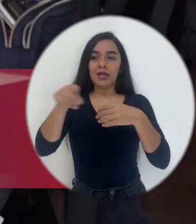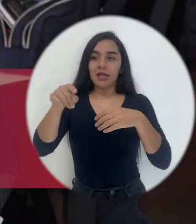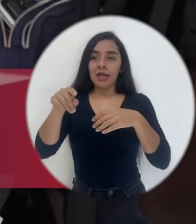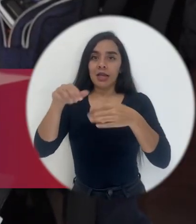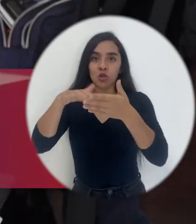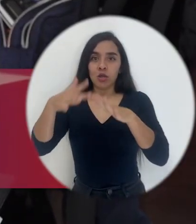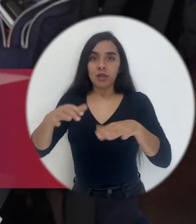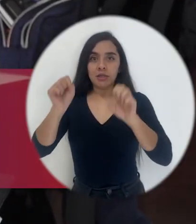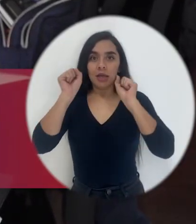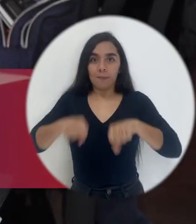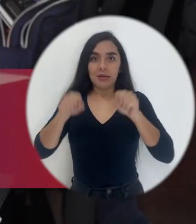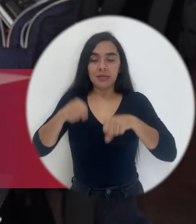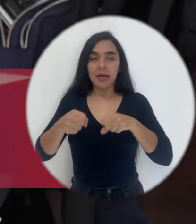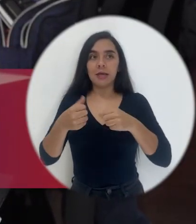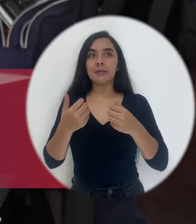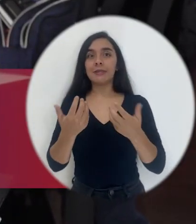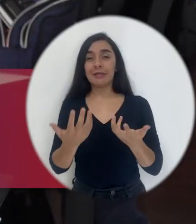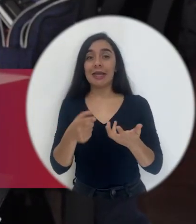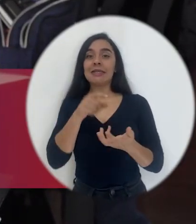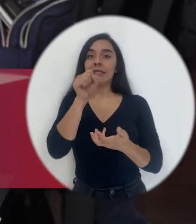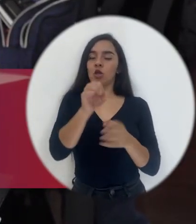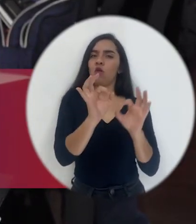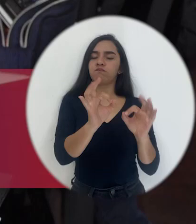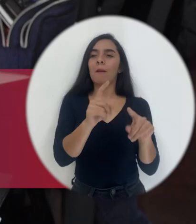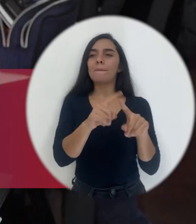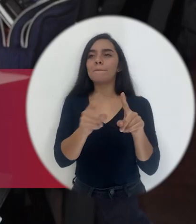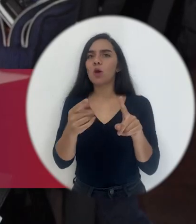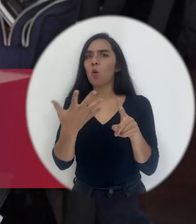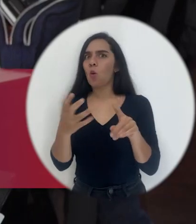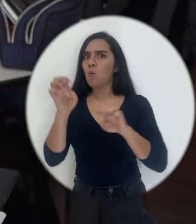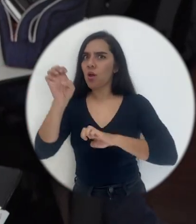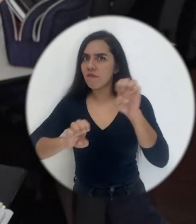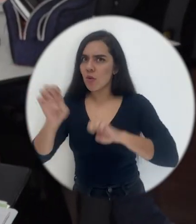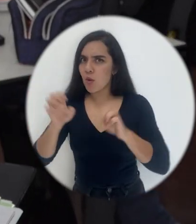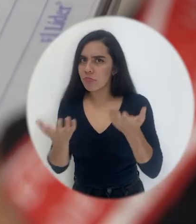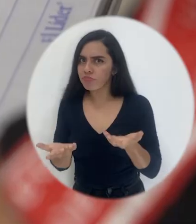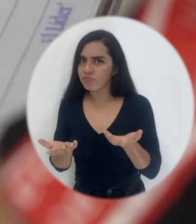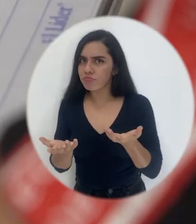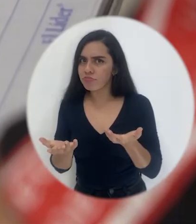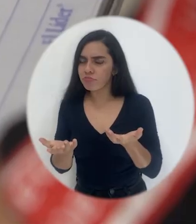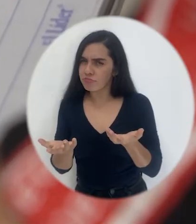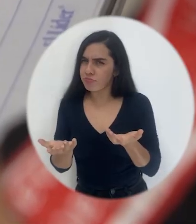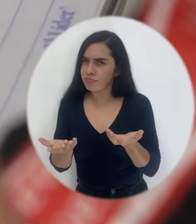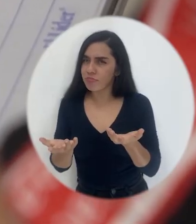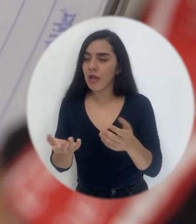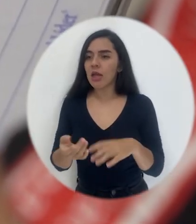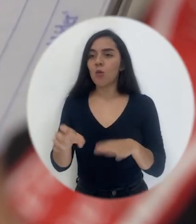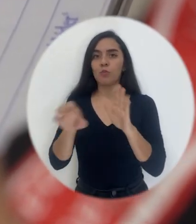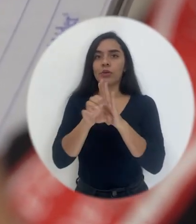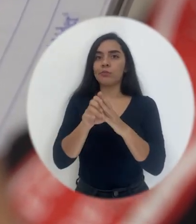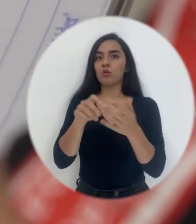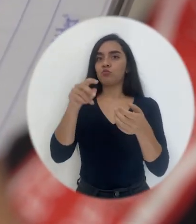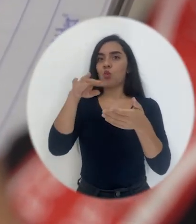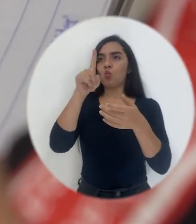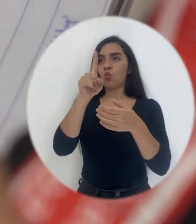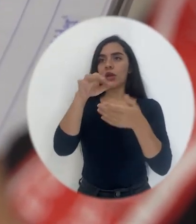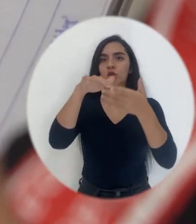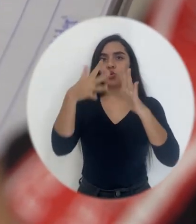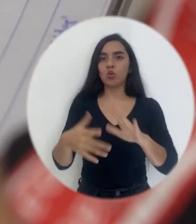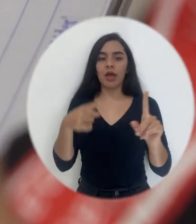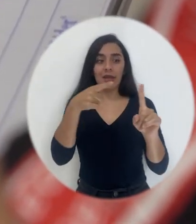cómo evaluar esas habilidades. Cómo evaluar realmente que un estudiante haya desarrollado una habilidad particular